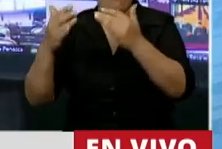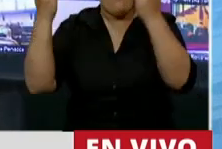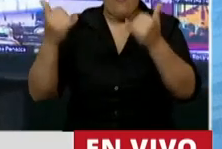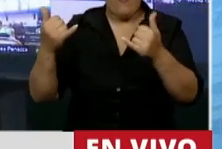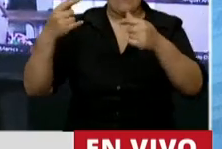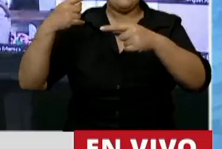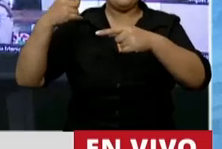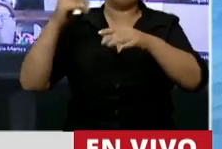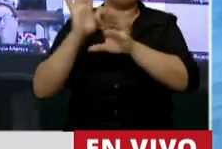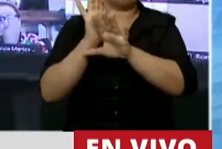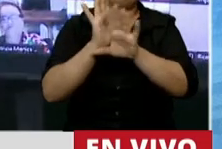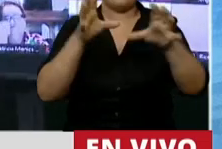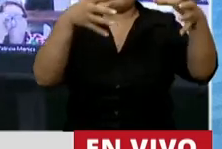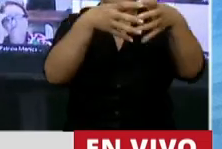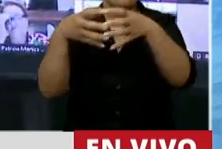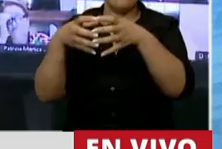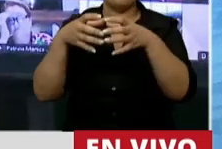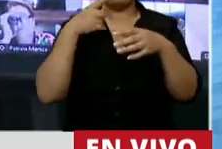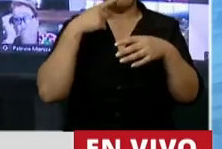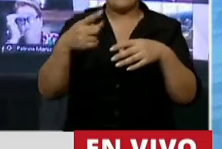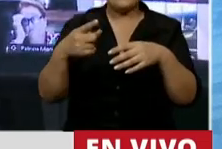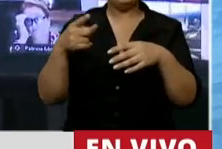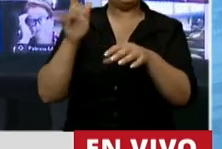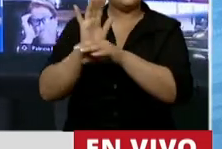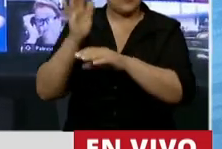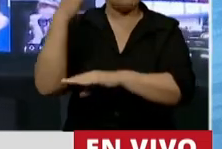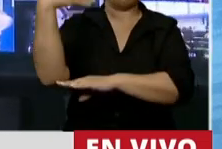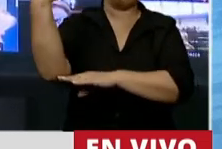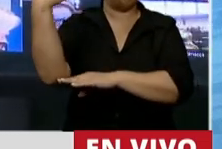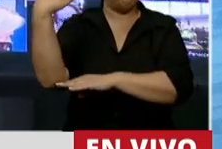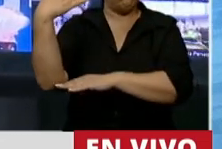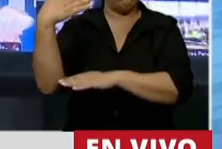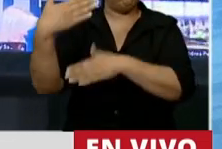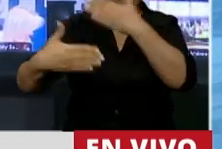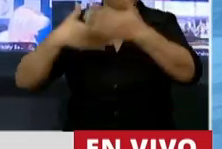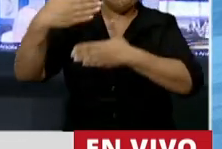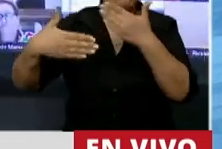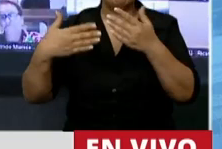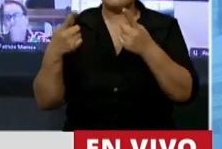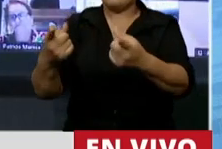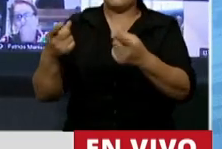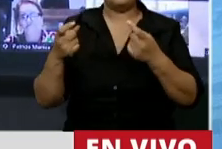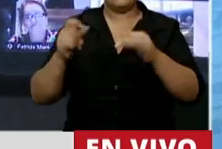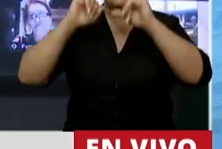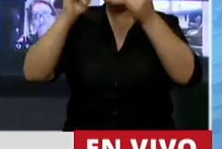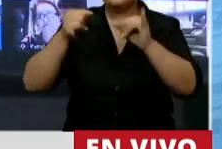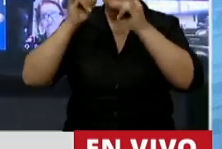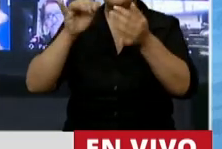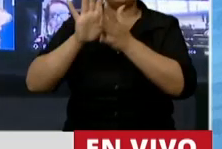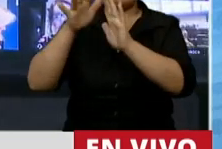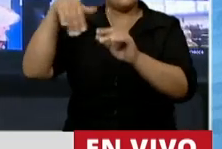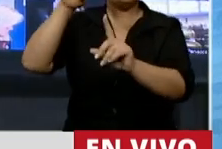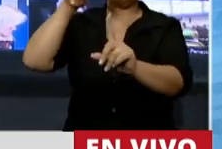generaciones como el propulsor del discurso y de la necesidad de la mirada